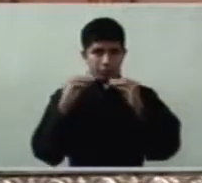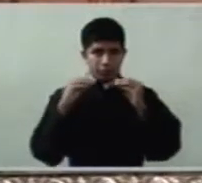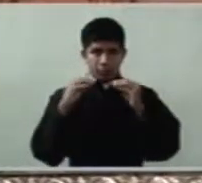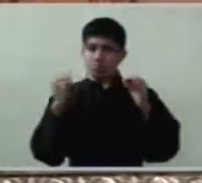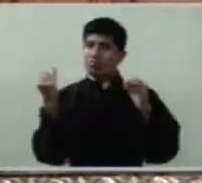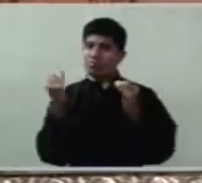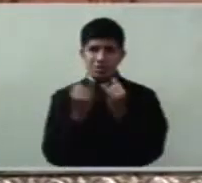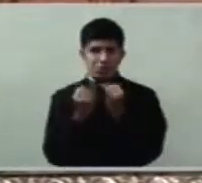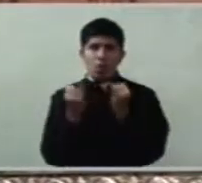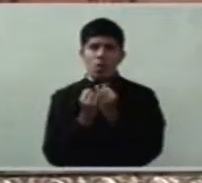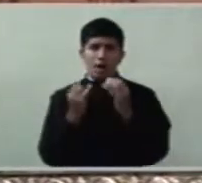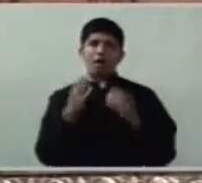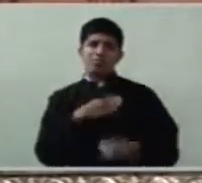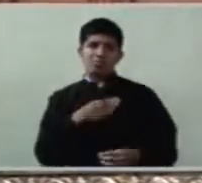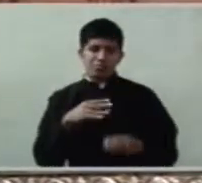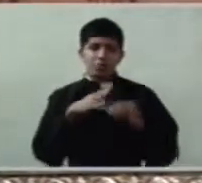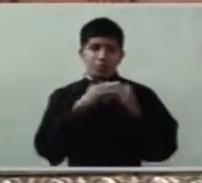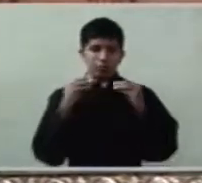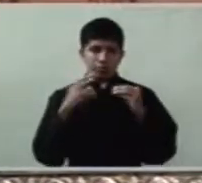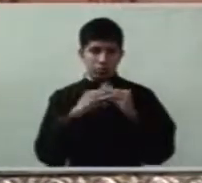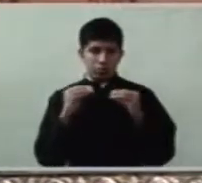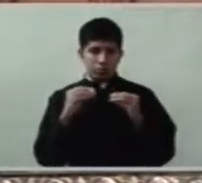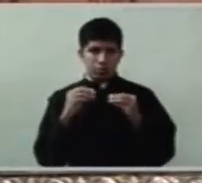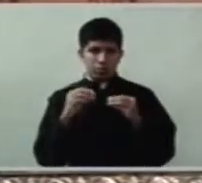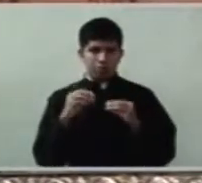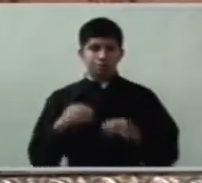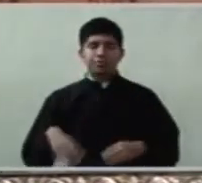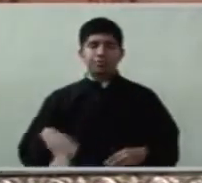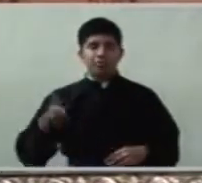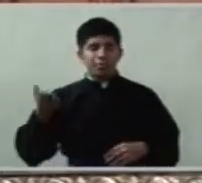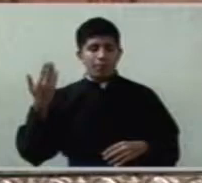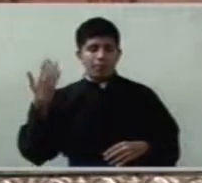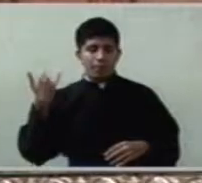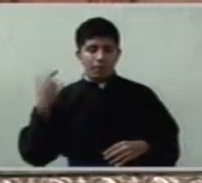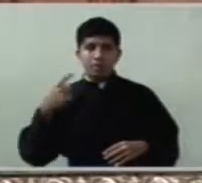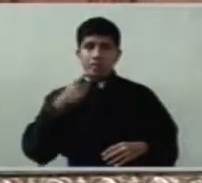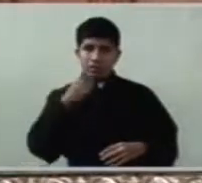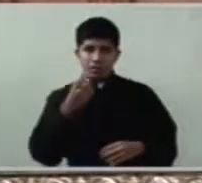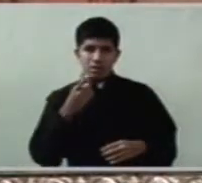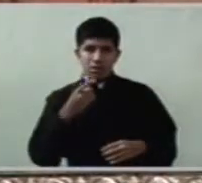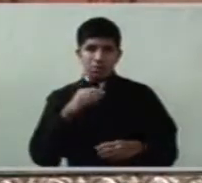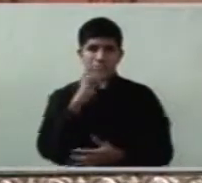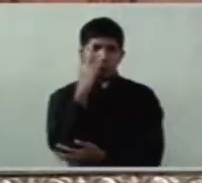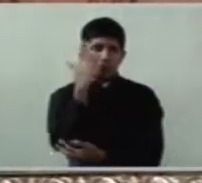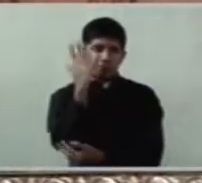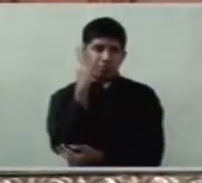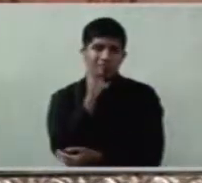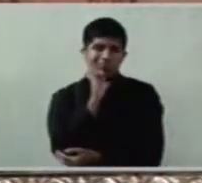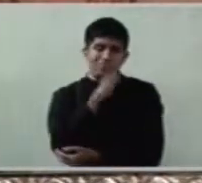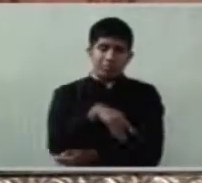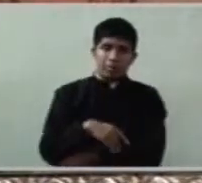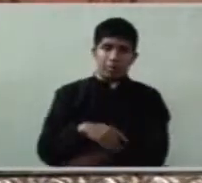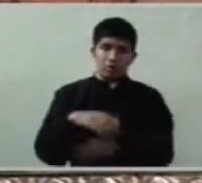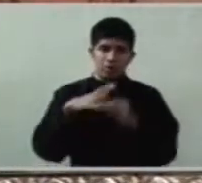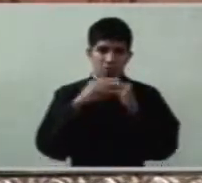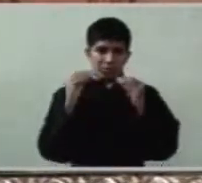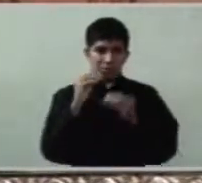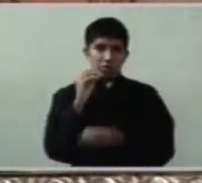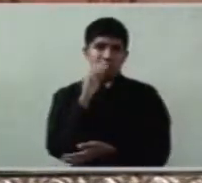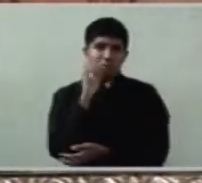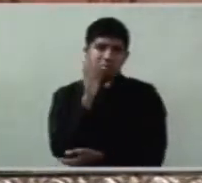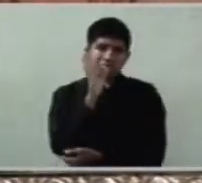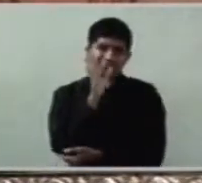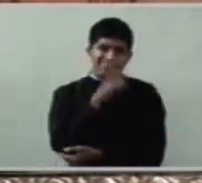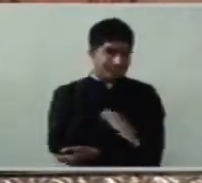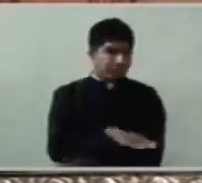decía él el árbol malo da frutos malos el fruto el árbol